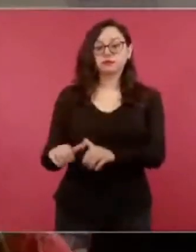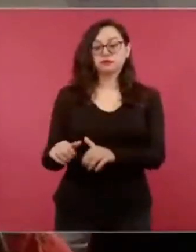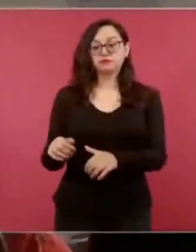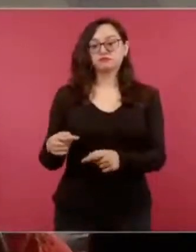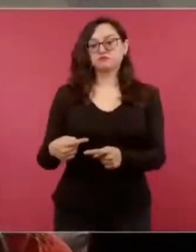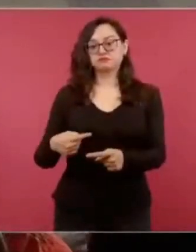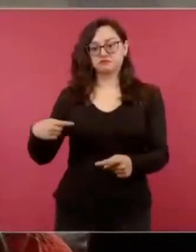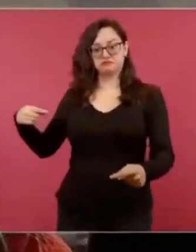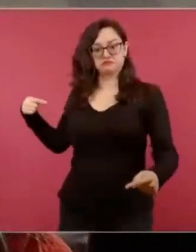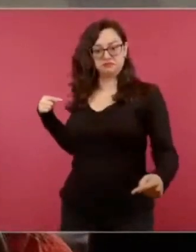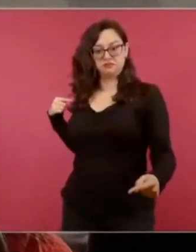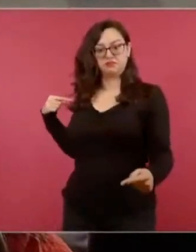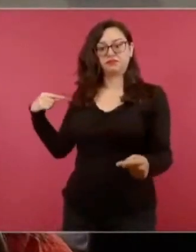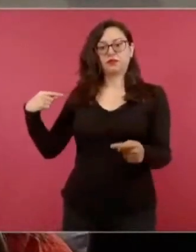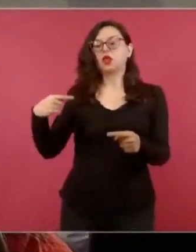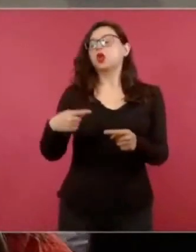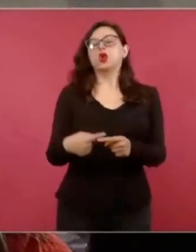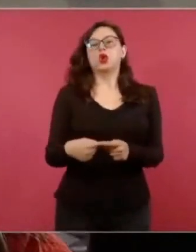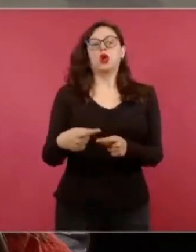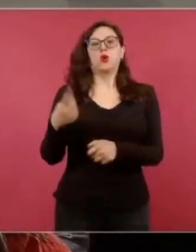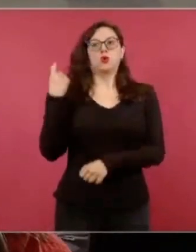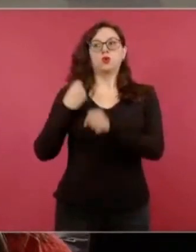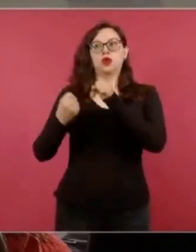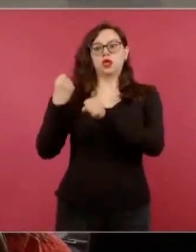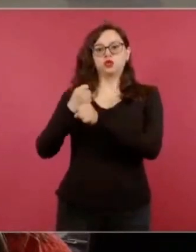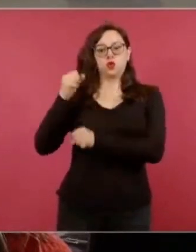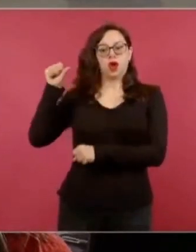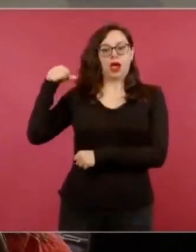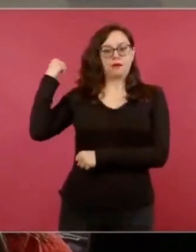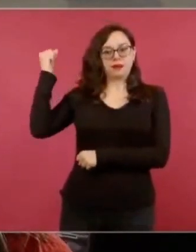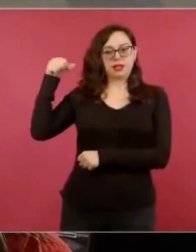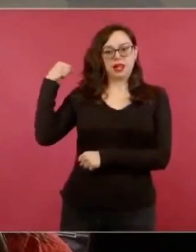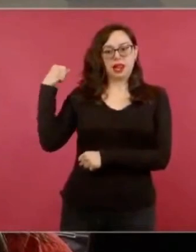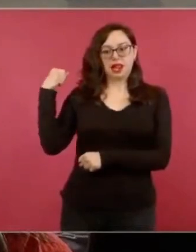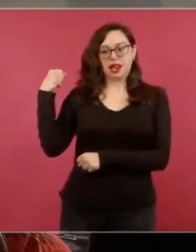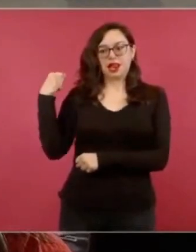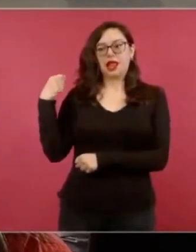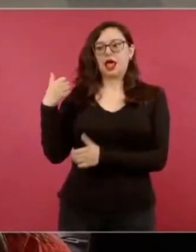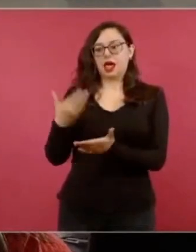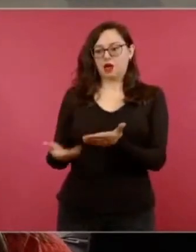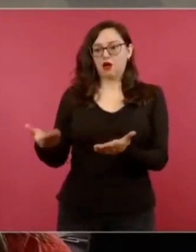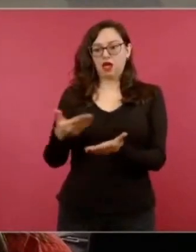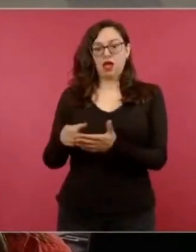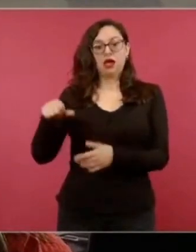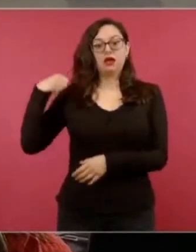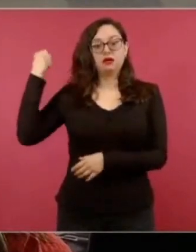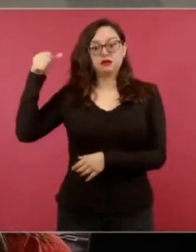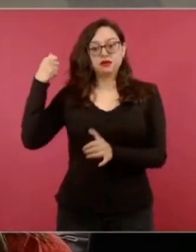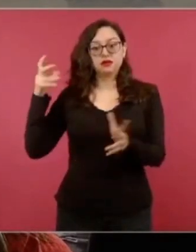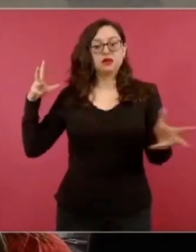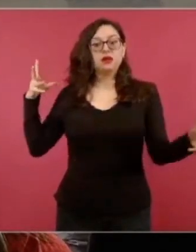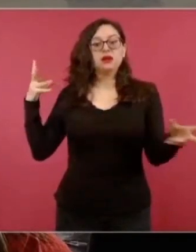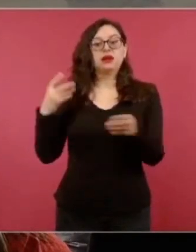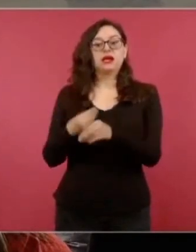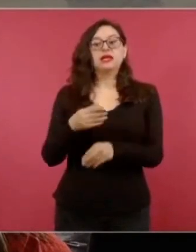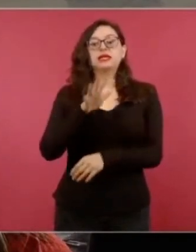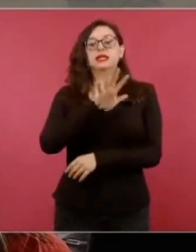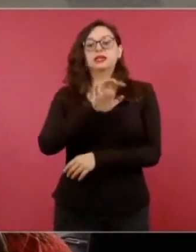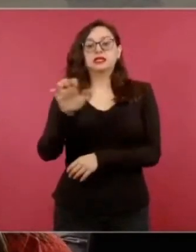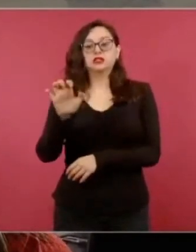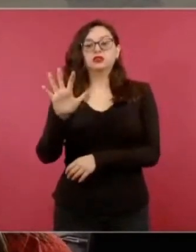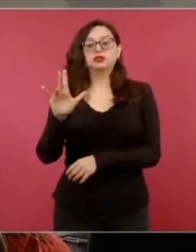meses, es decir, de abril a abril, tenemos 553 mil empleos